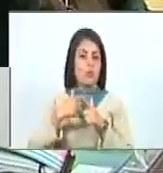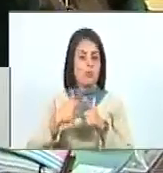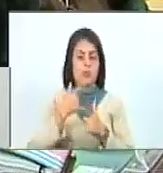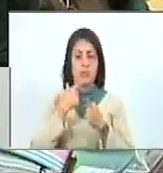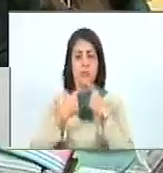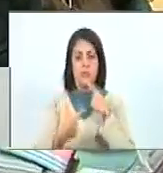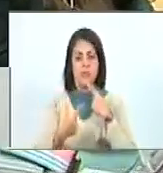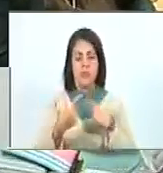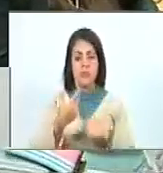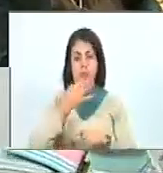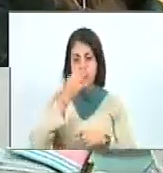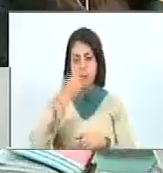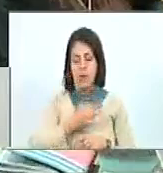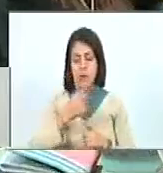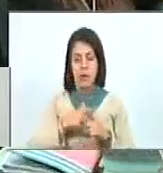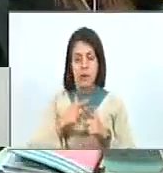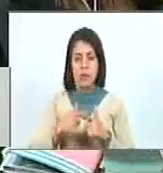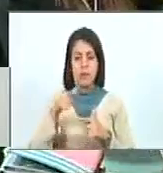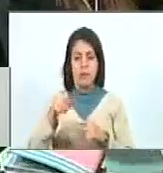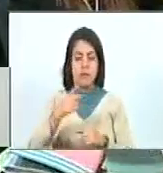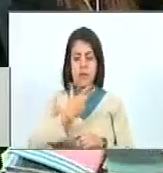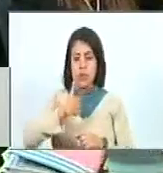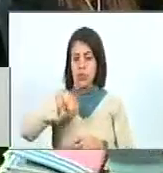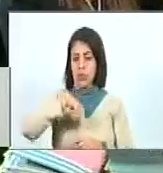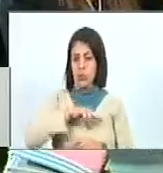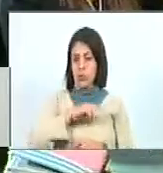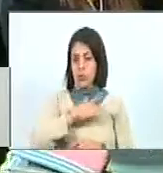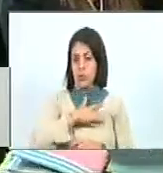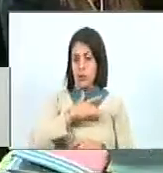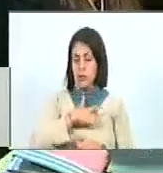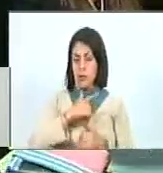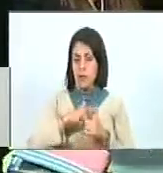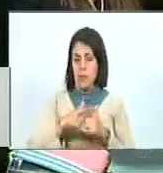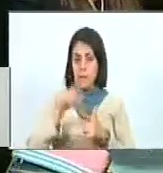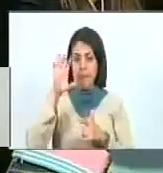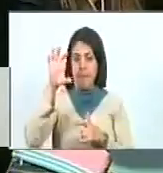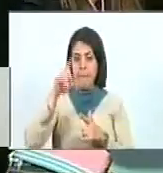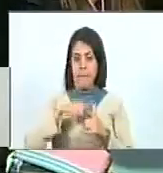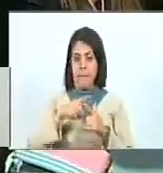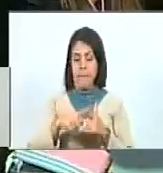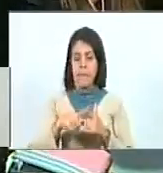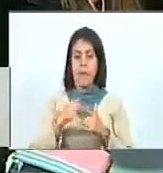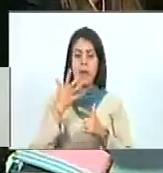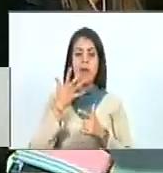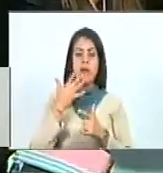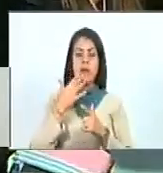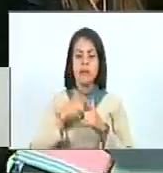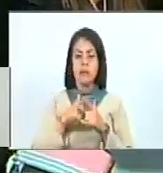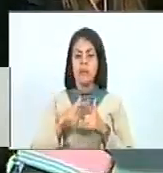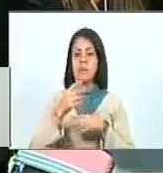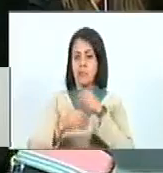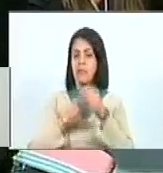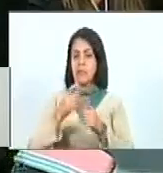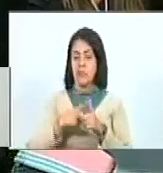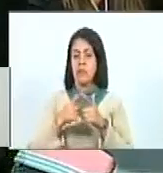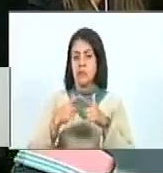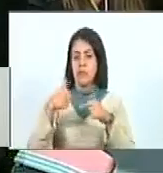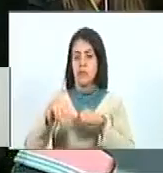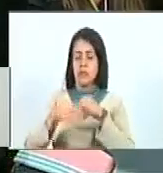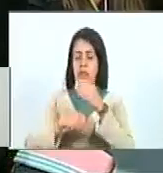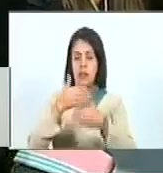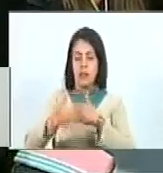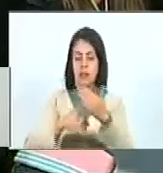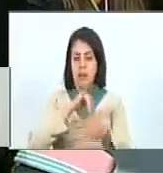expresar realmente nuestro sentimiento patrio con el ejemplo que nos diera Juana Ramírez la